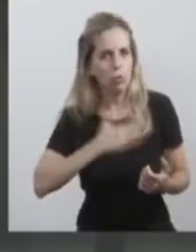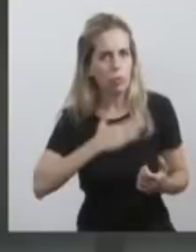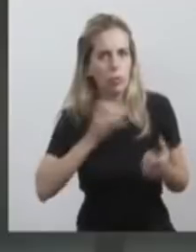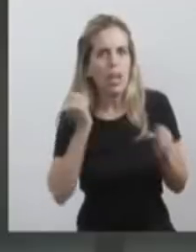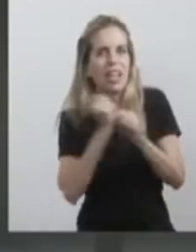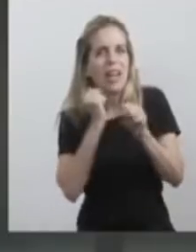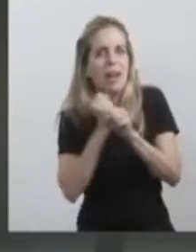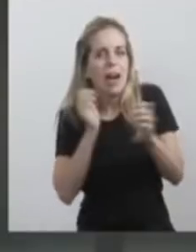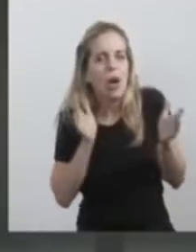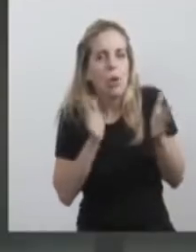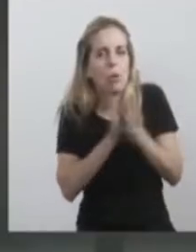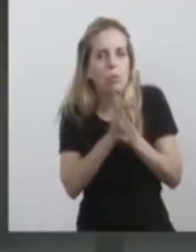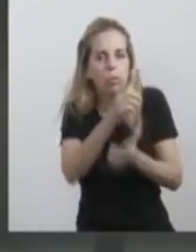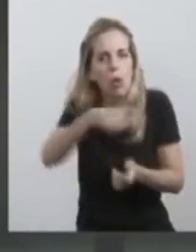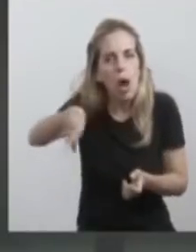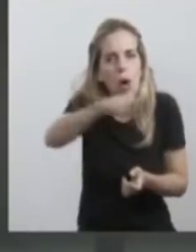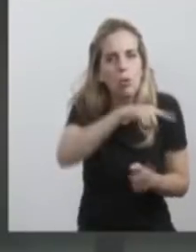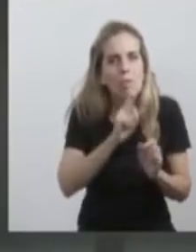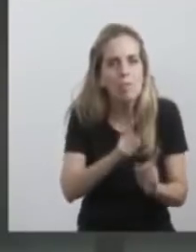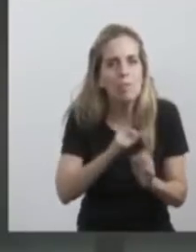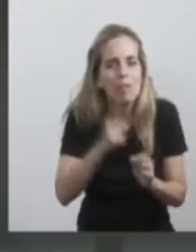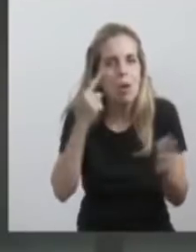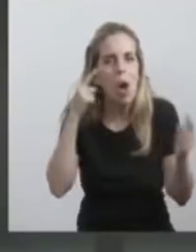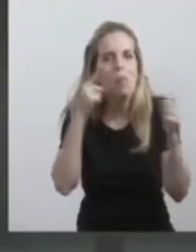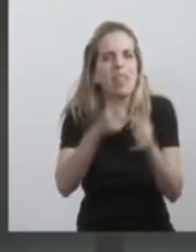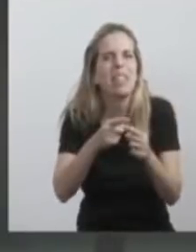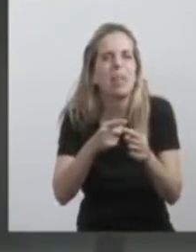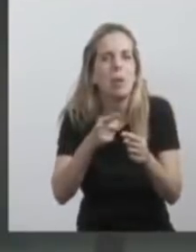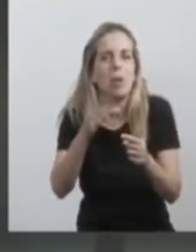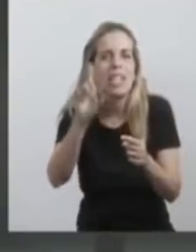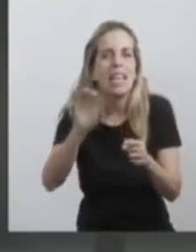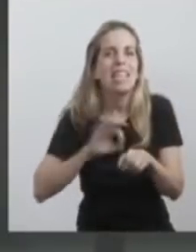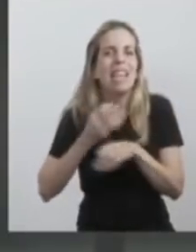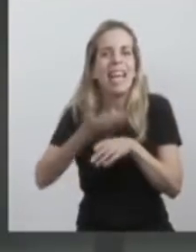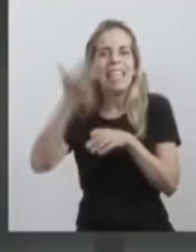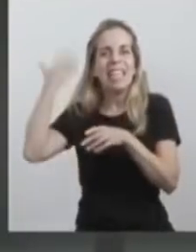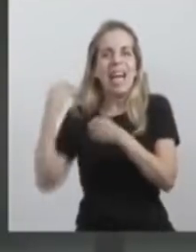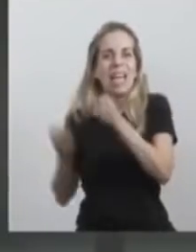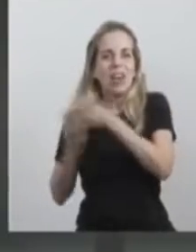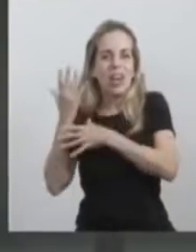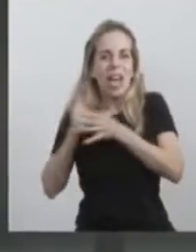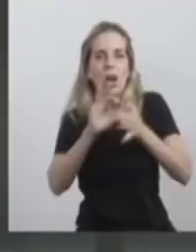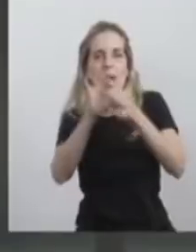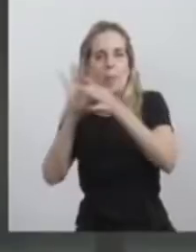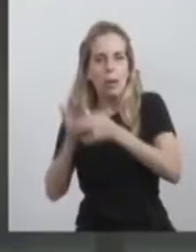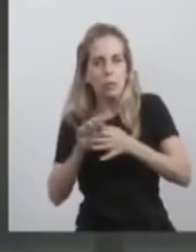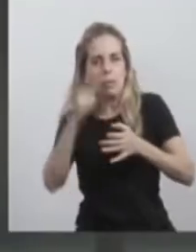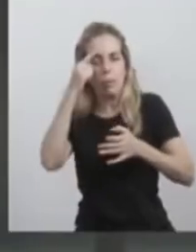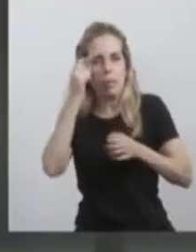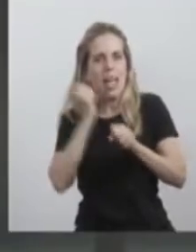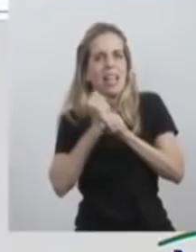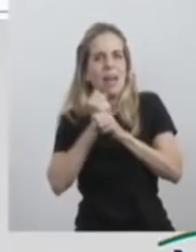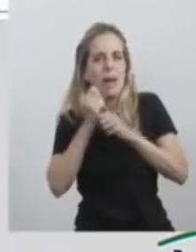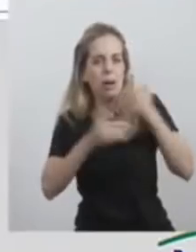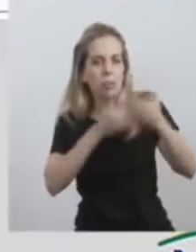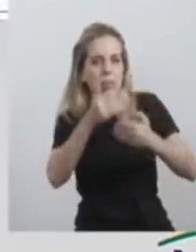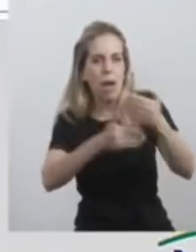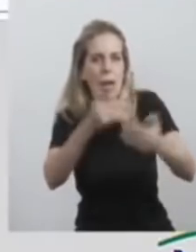la misma esperanza que tuvieron los fundadores del Mercosur en poder avanzar y trabajar conjuntamente.